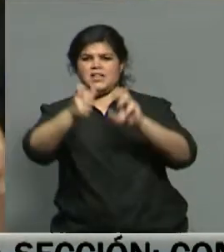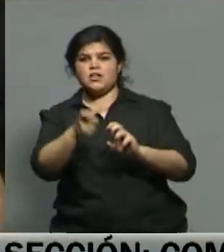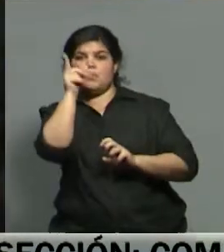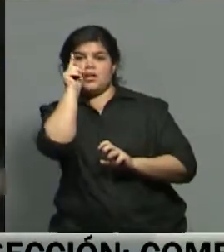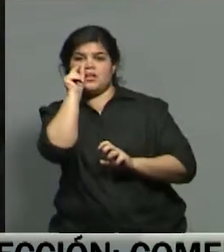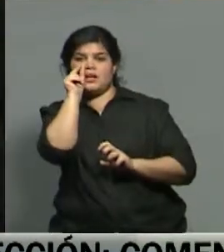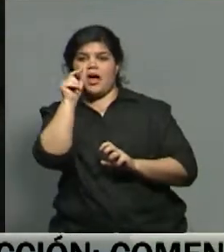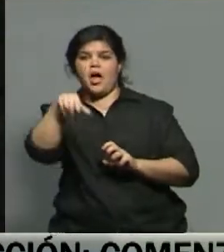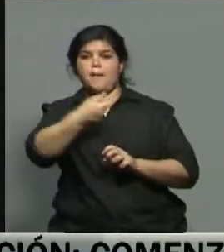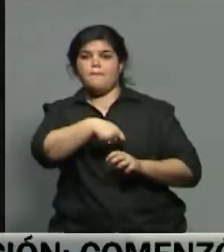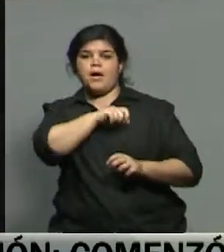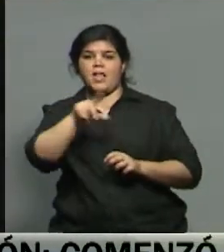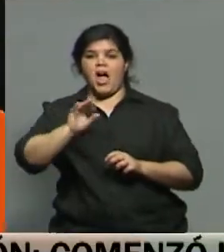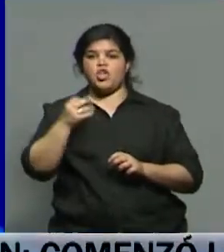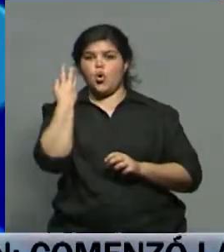en 40 años.